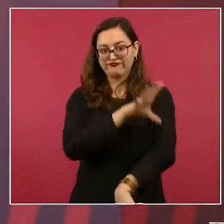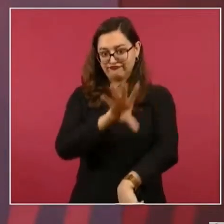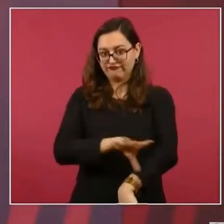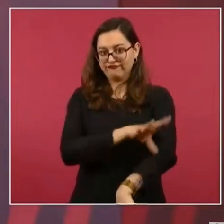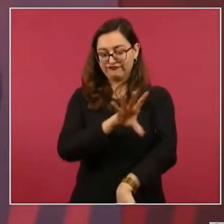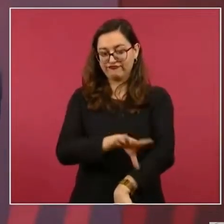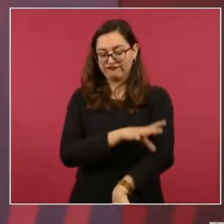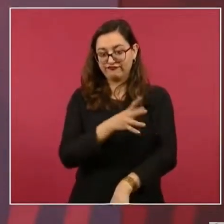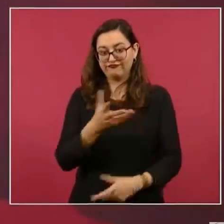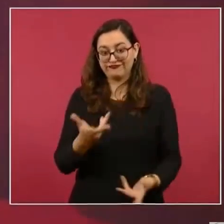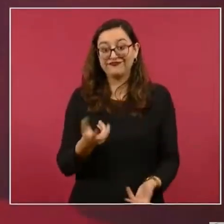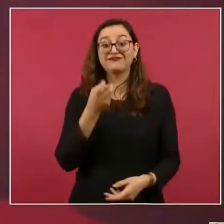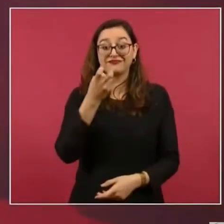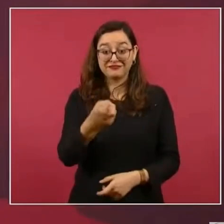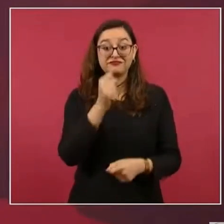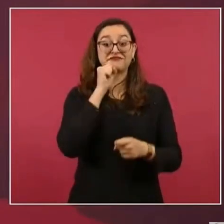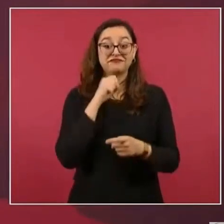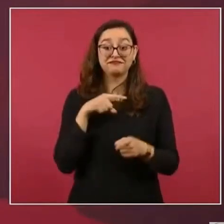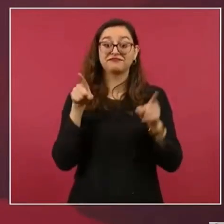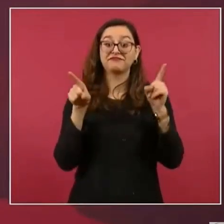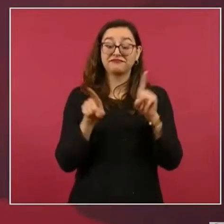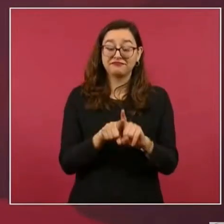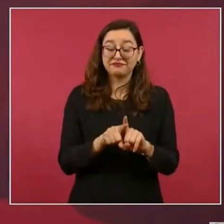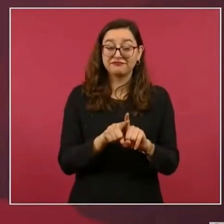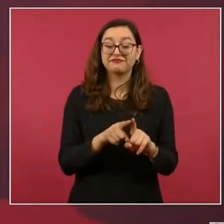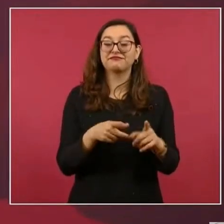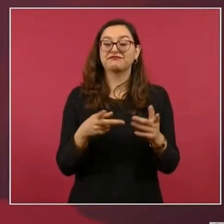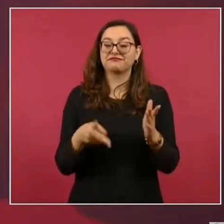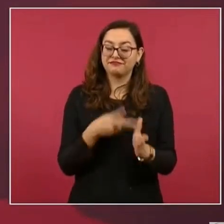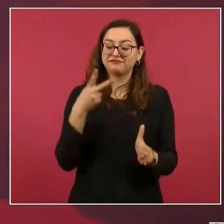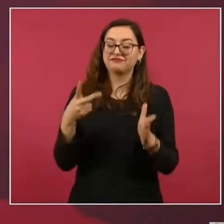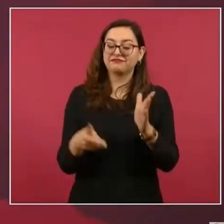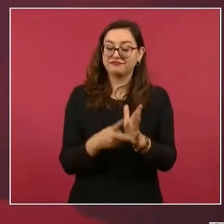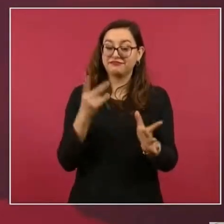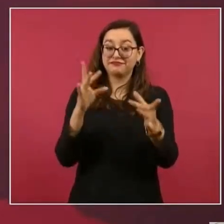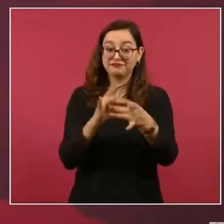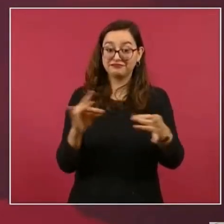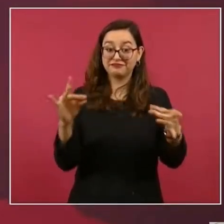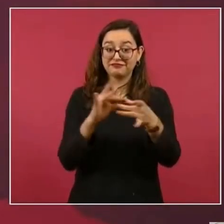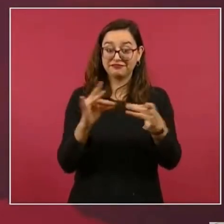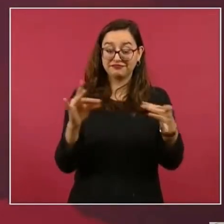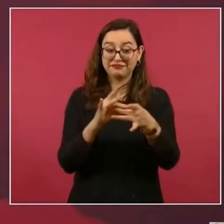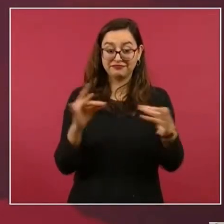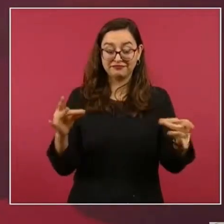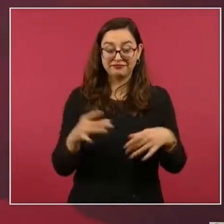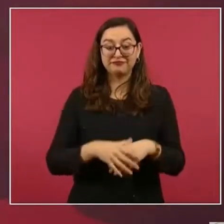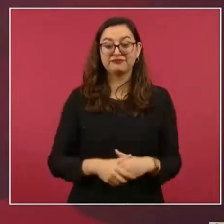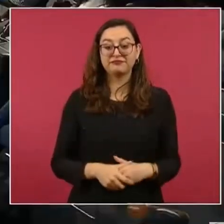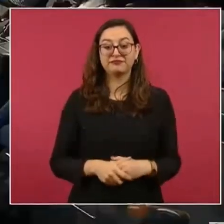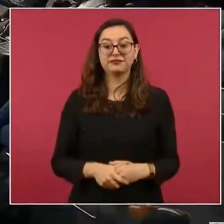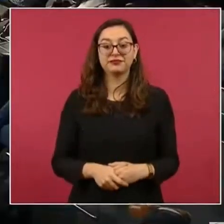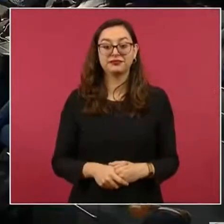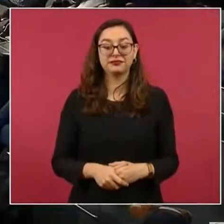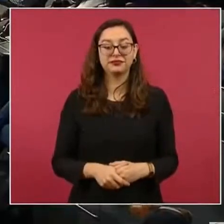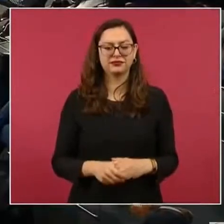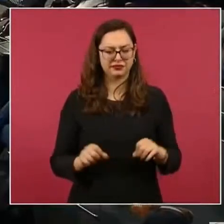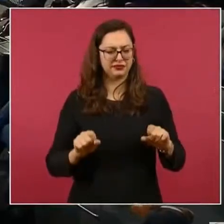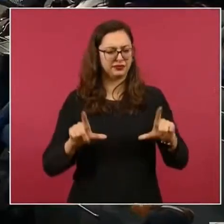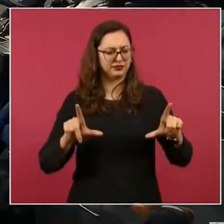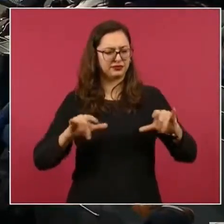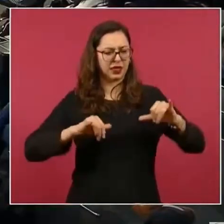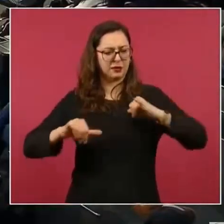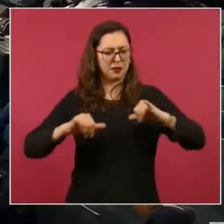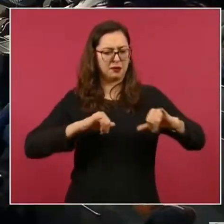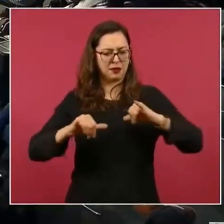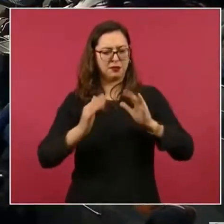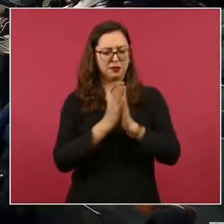ya lo hemos dicho, pero lo vamos a seguir repitiendo. ¿Por qué no pones de nuevo el plan